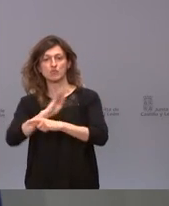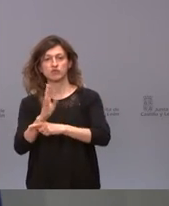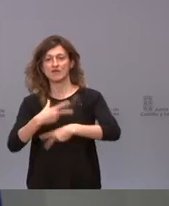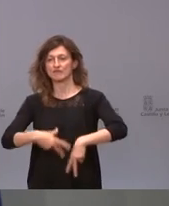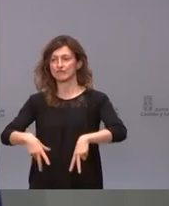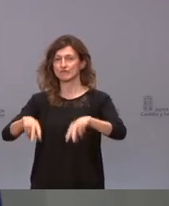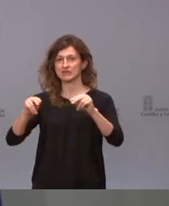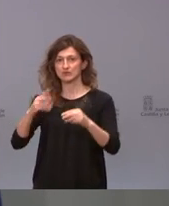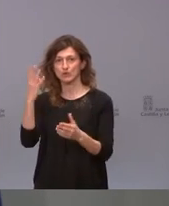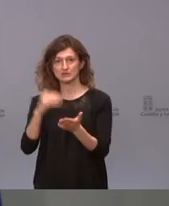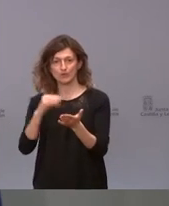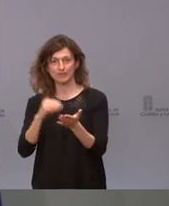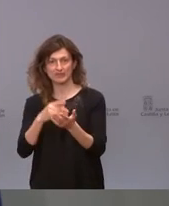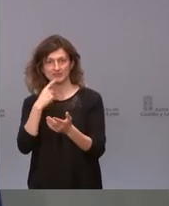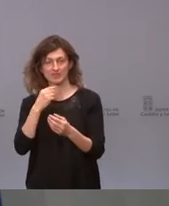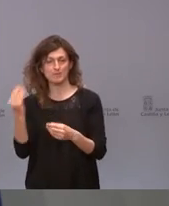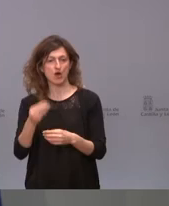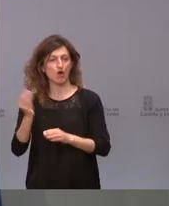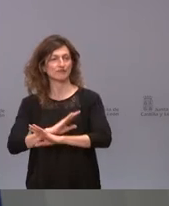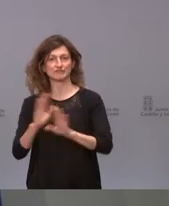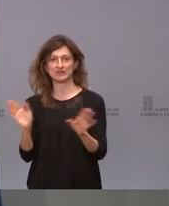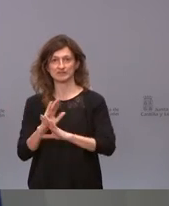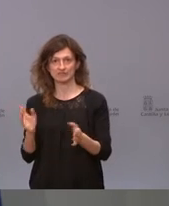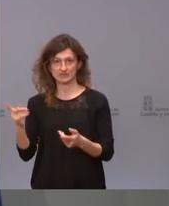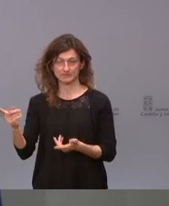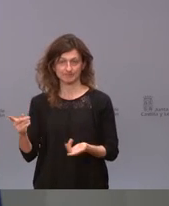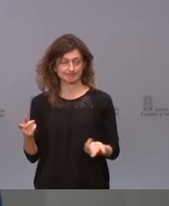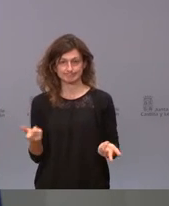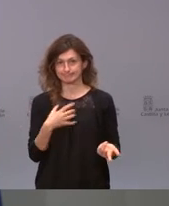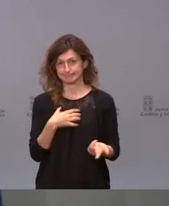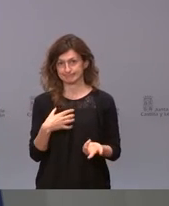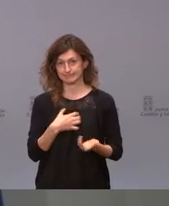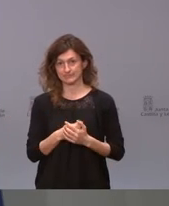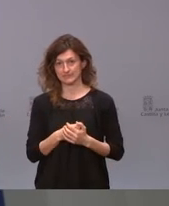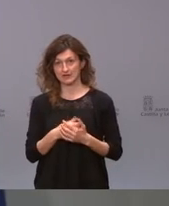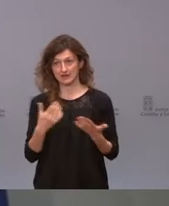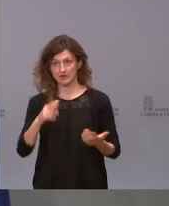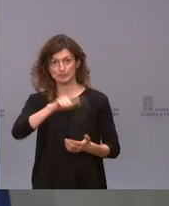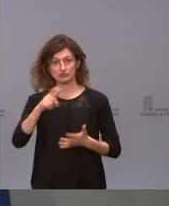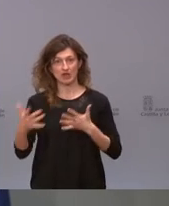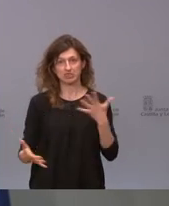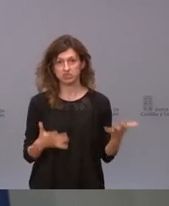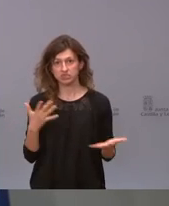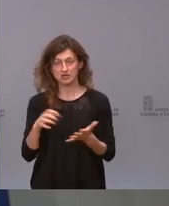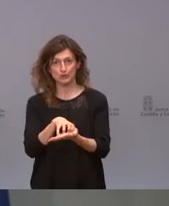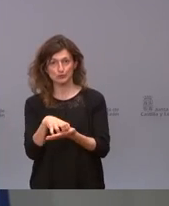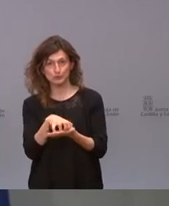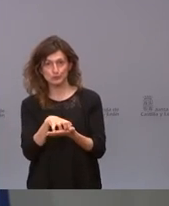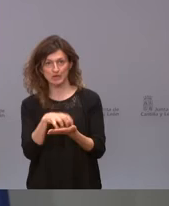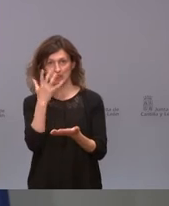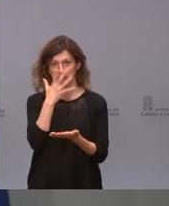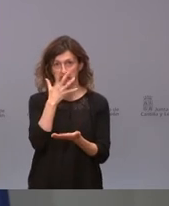cuatro veces ya que hemos anunciado el fin de la epidemia esto naturalmente que genera desafección y naturalmente que genera